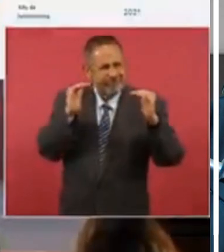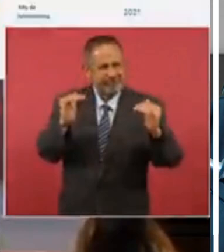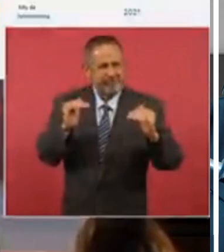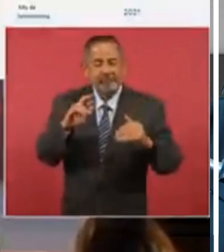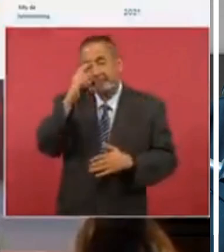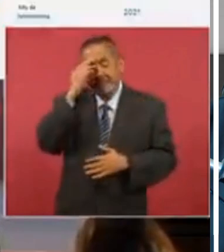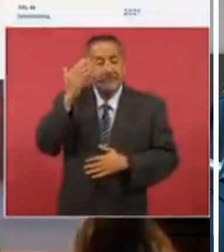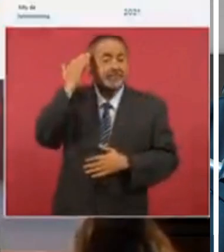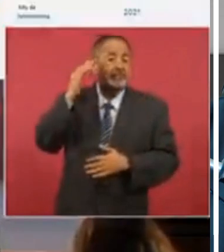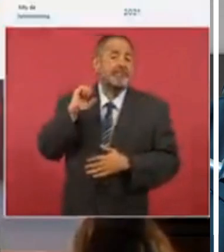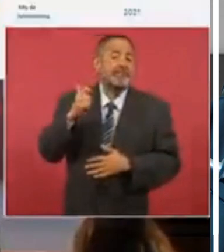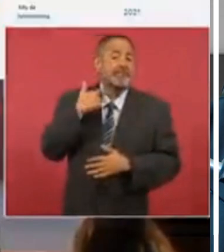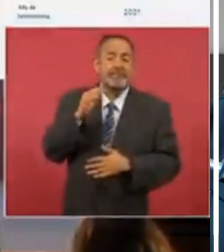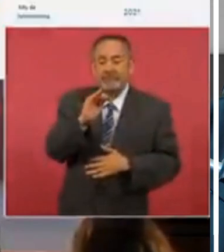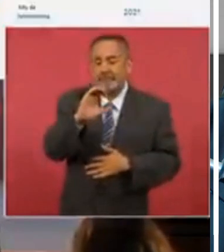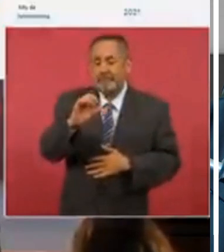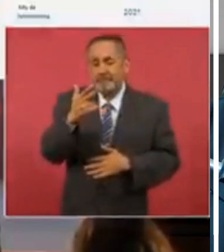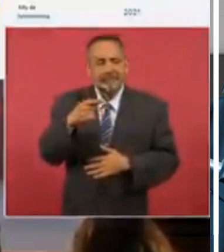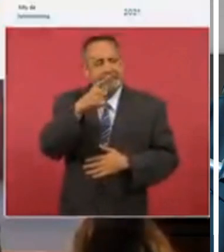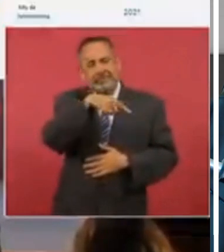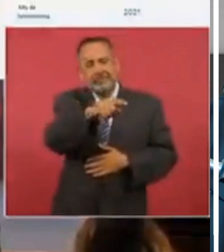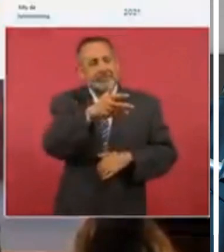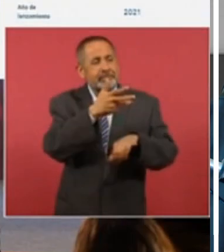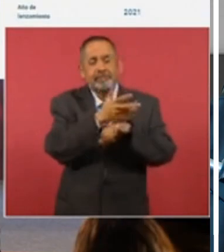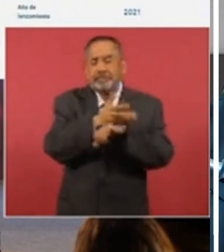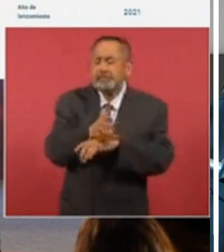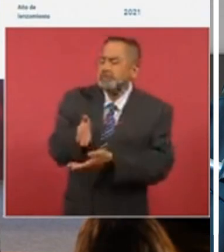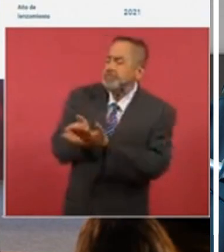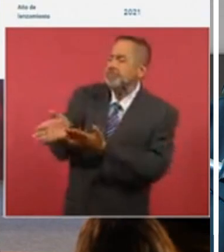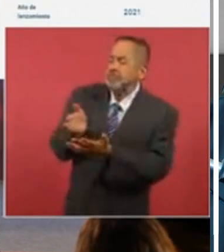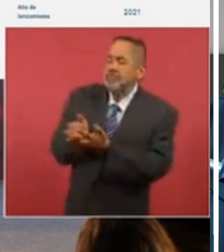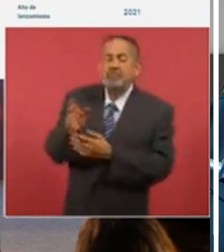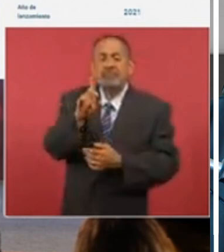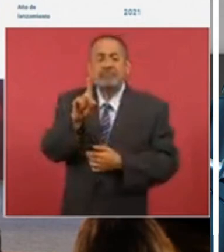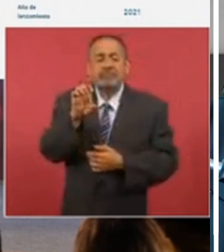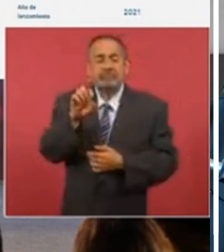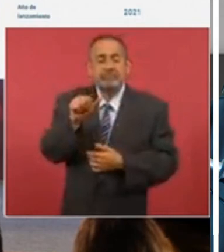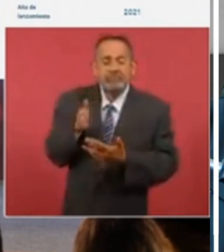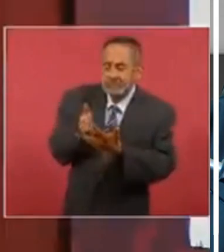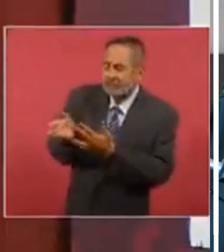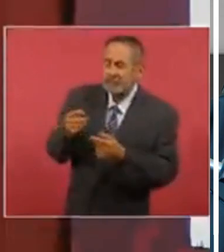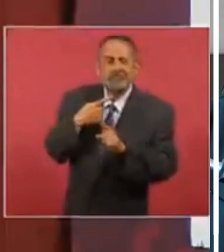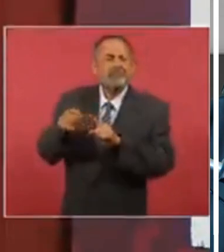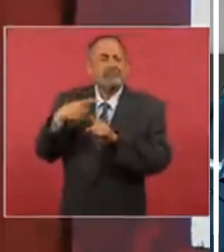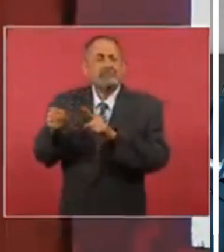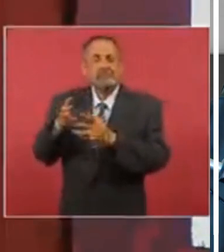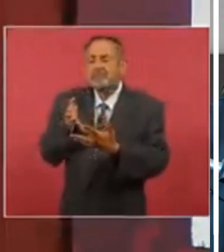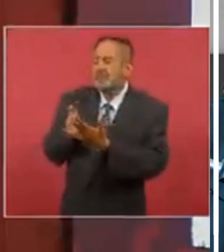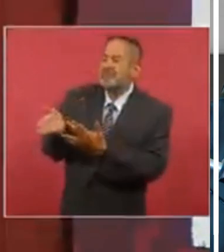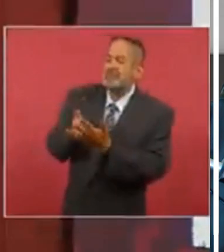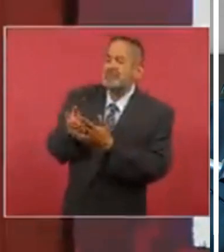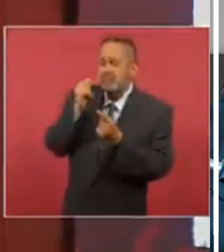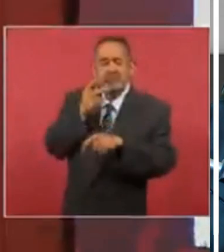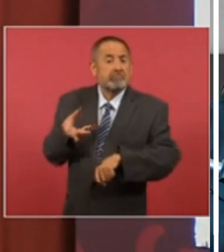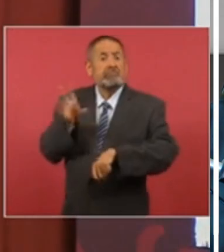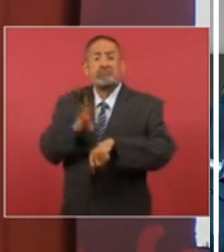fuerza a nuestro territorio. De todo eso habla el presidente López Obrador. Amigos y amigas, vamos a